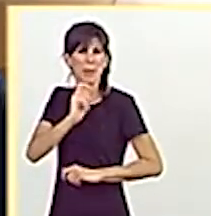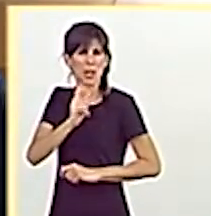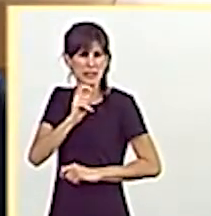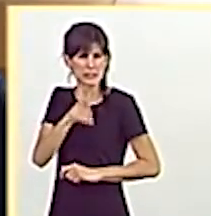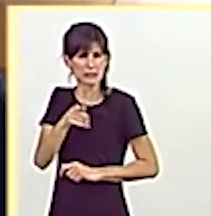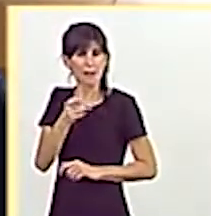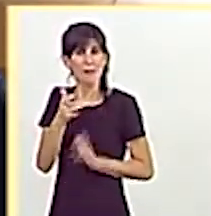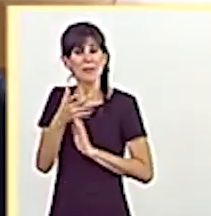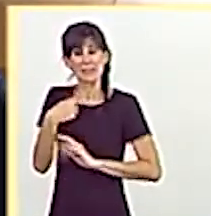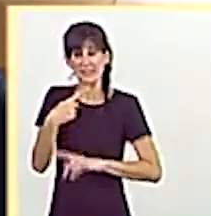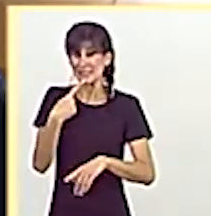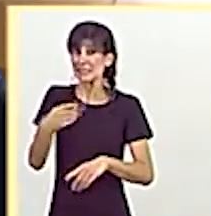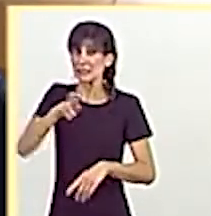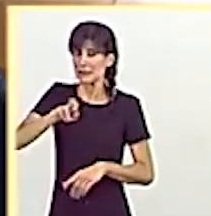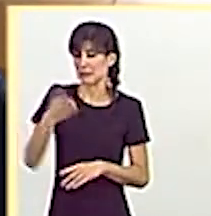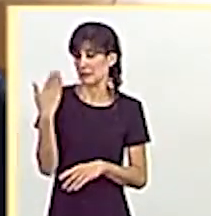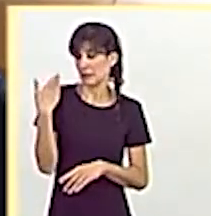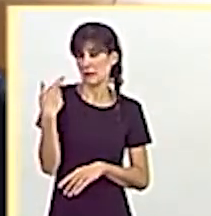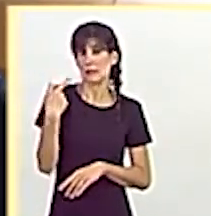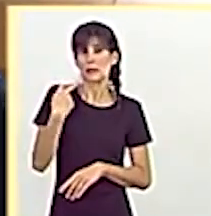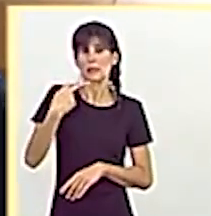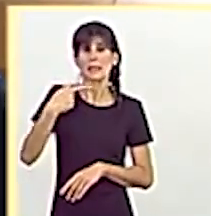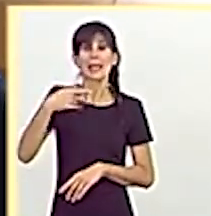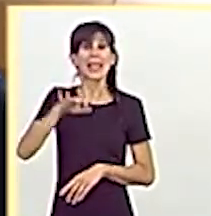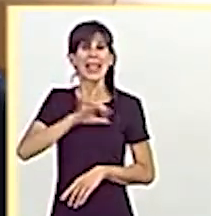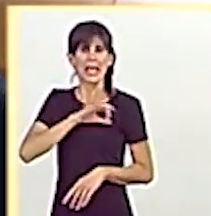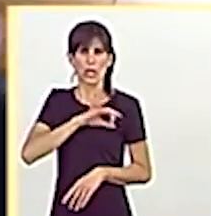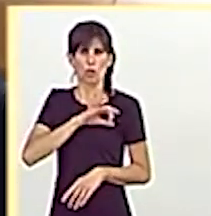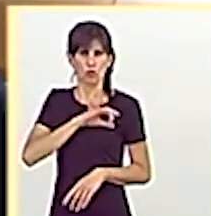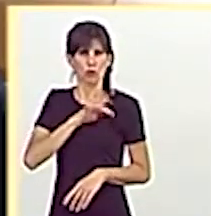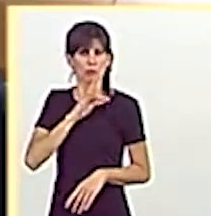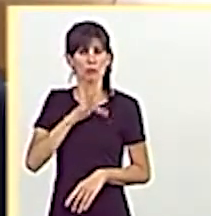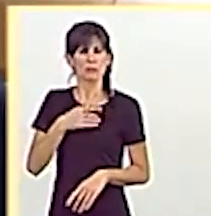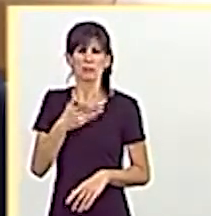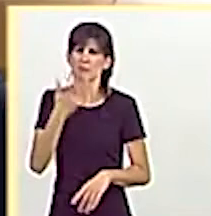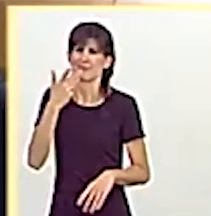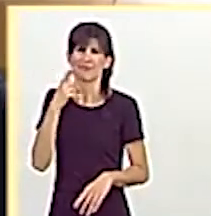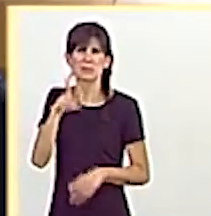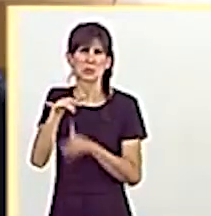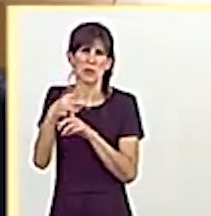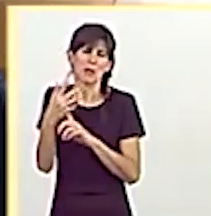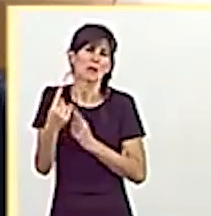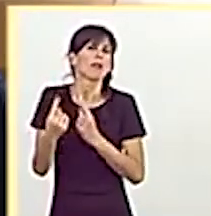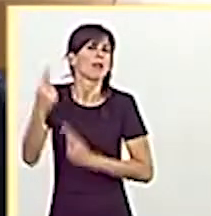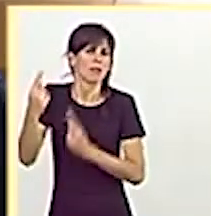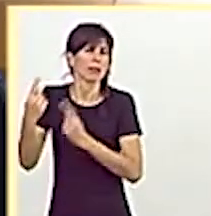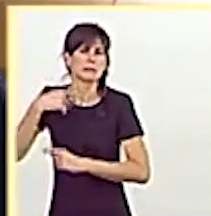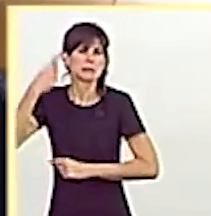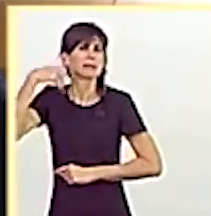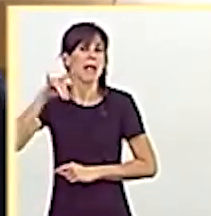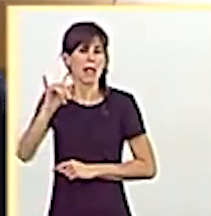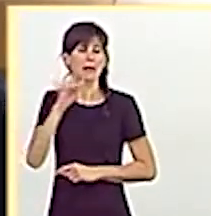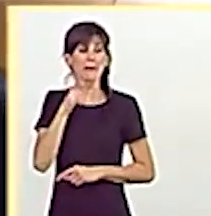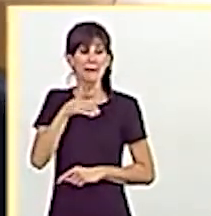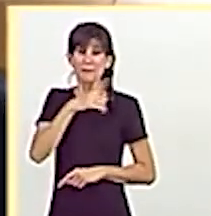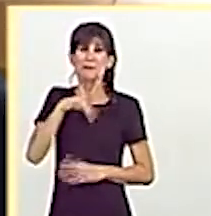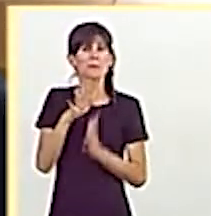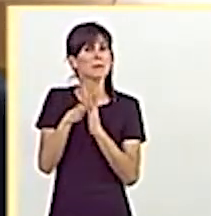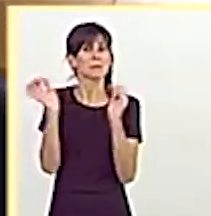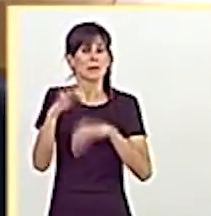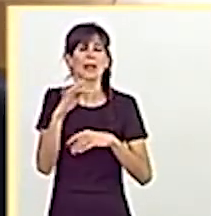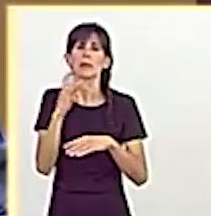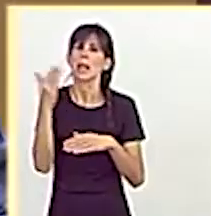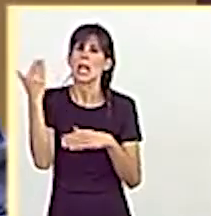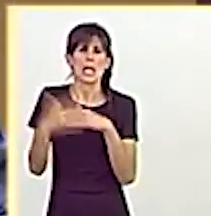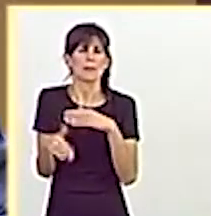nosotros desde el mes de enero y conocedores de ese hecho, aunque fueran puntuales, hemos acordado que se limiten las